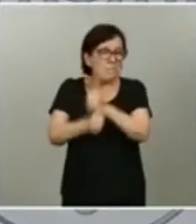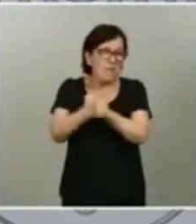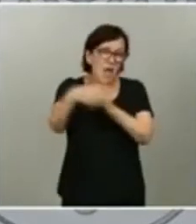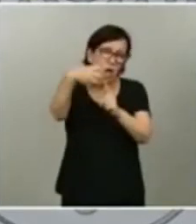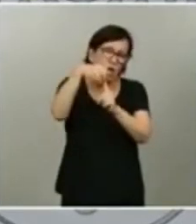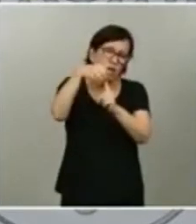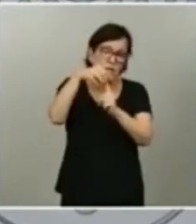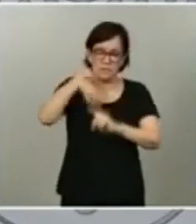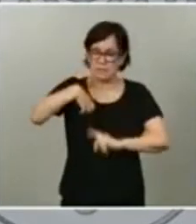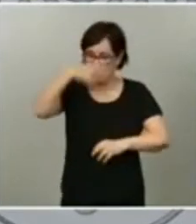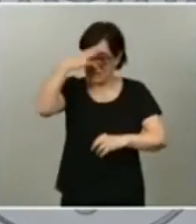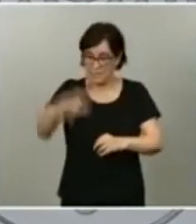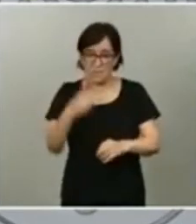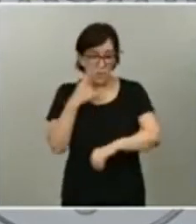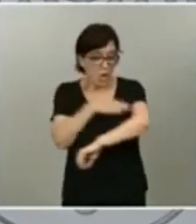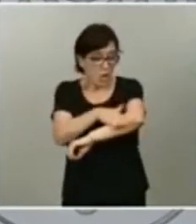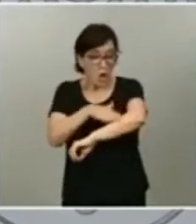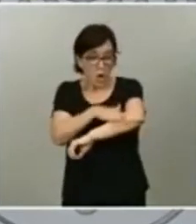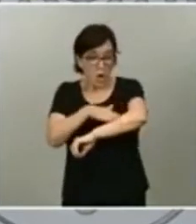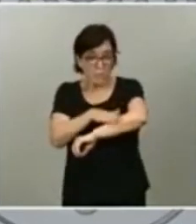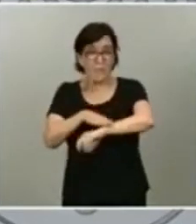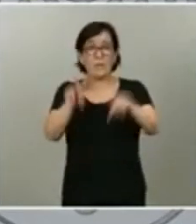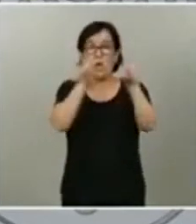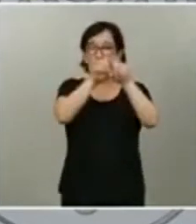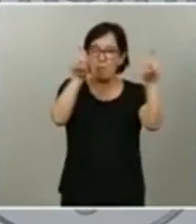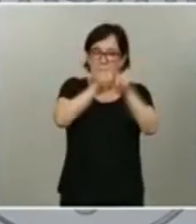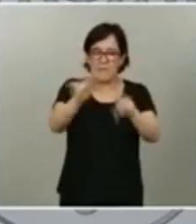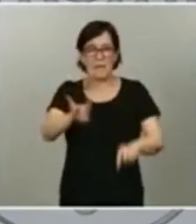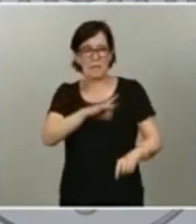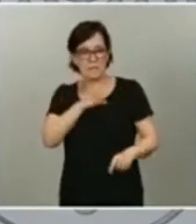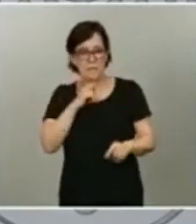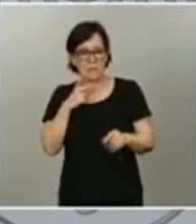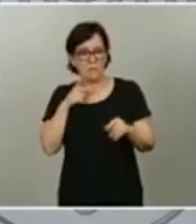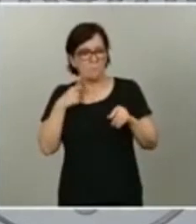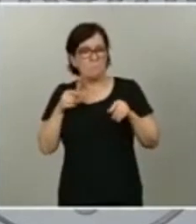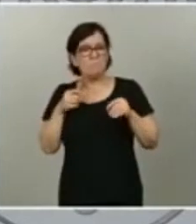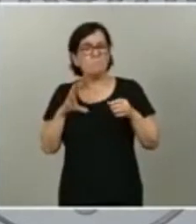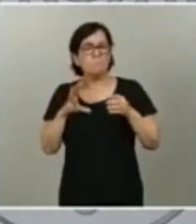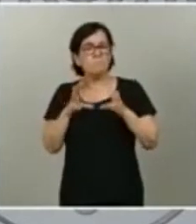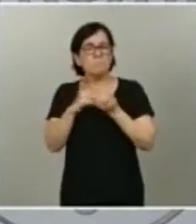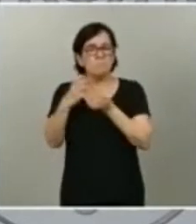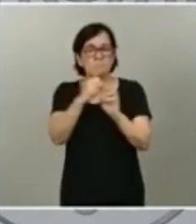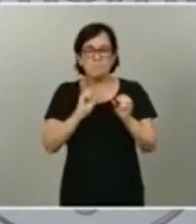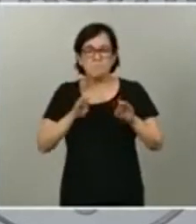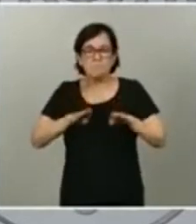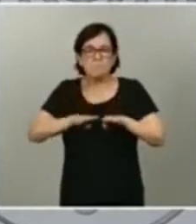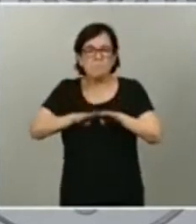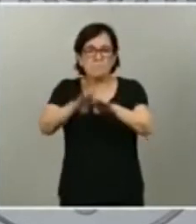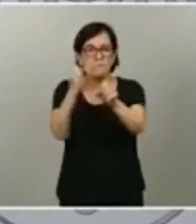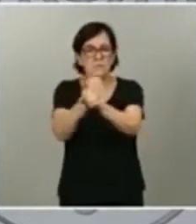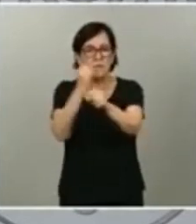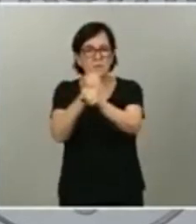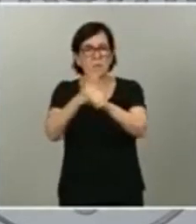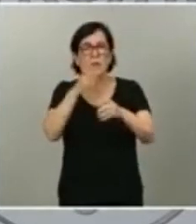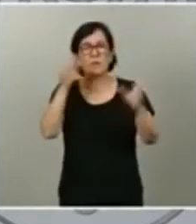de que si el Gobierno y los agentes sociales remamos en la misma dirección lograremos un pacto